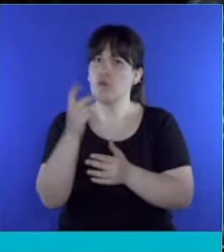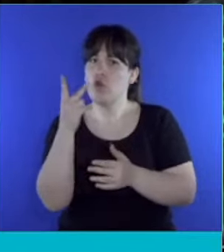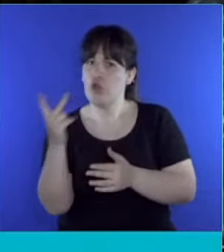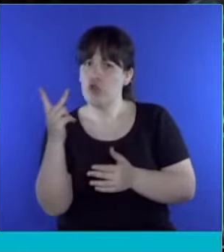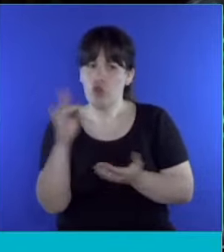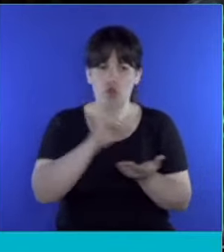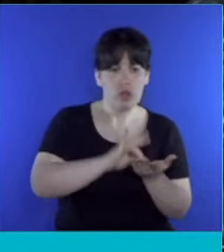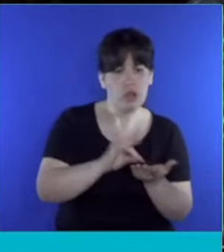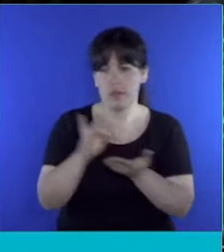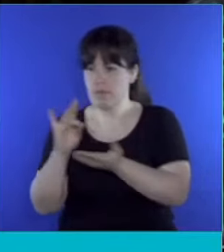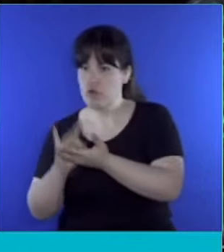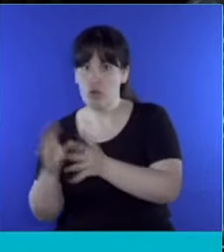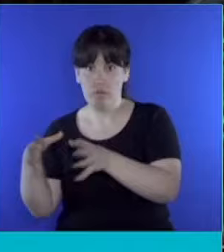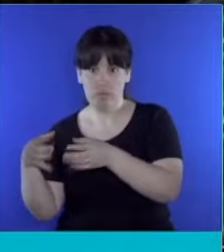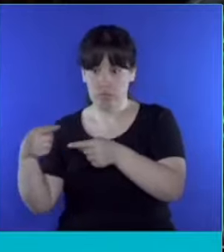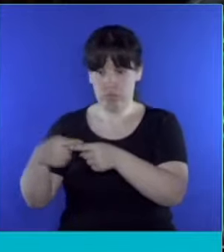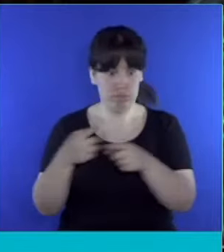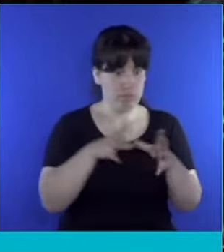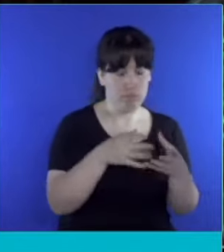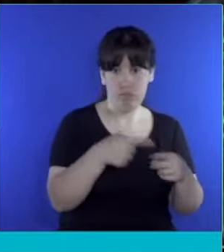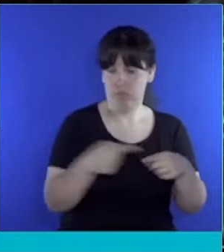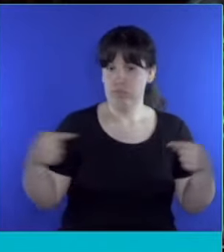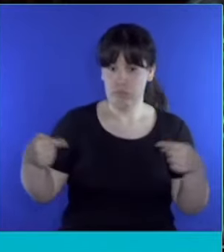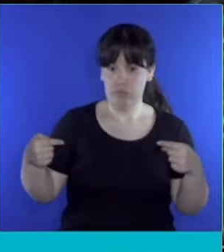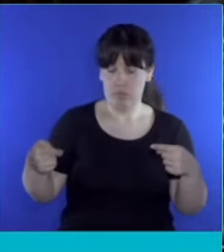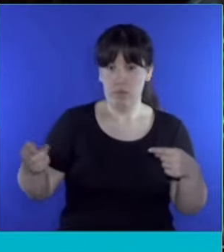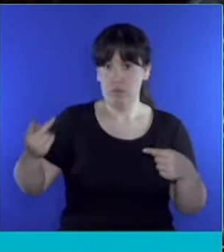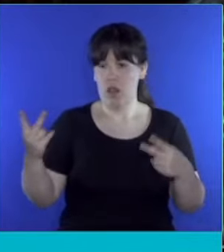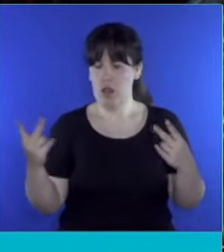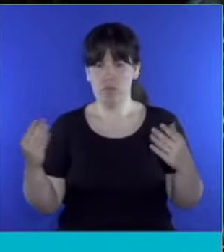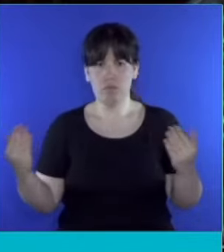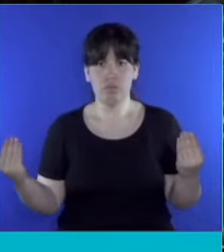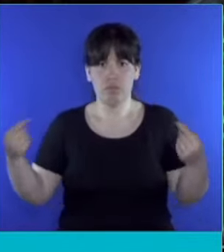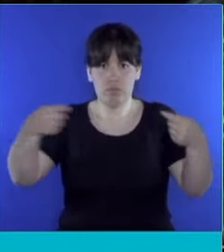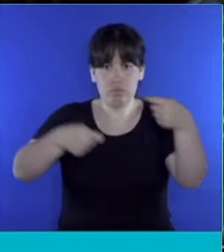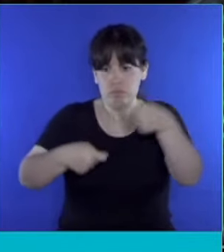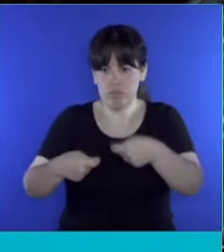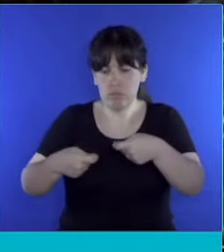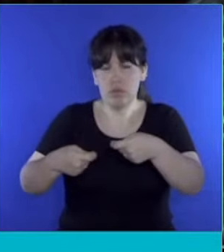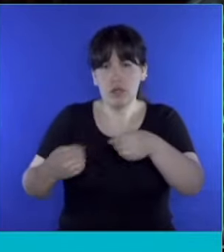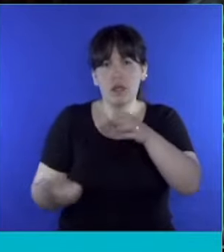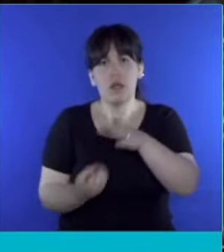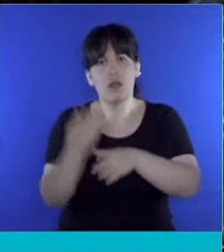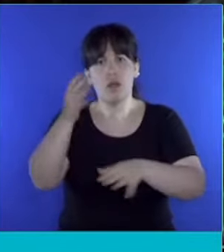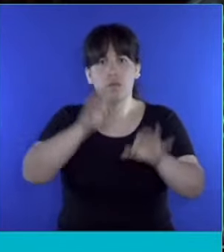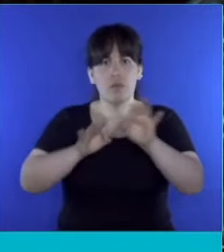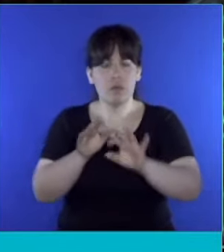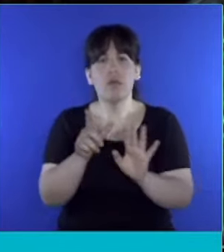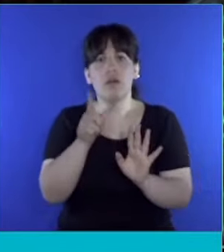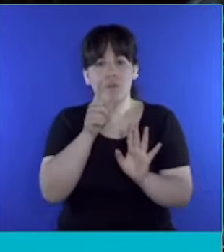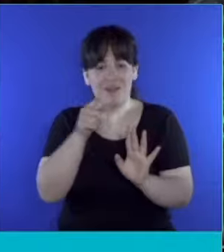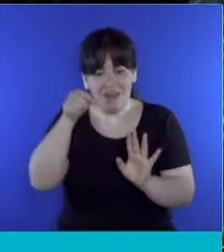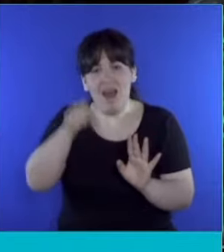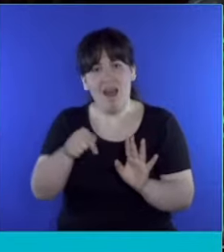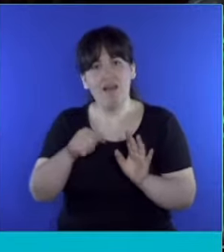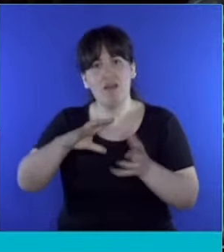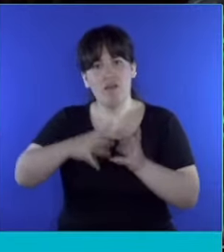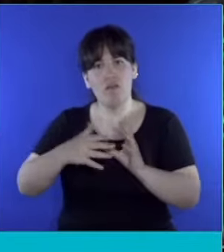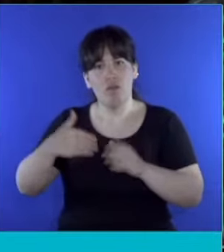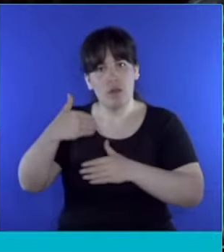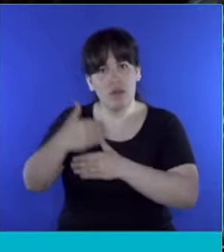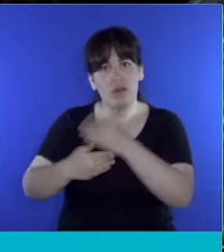de dos diputadas de bloques antagónicos. De modo que, nos parece, la conducta a seguir es la que